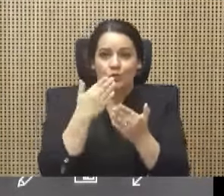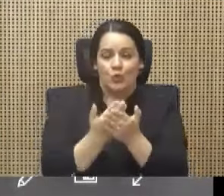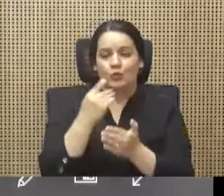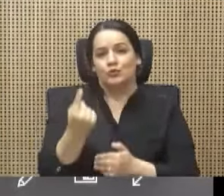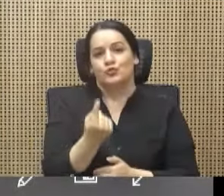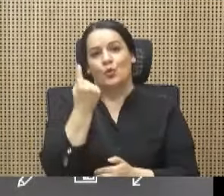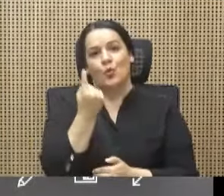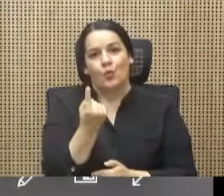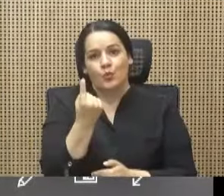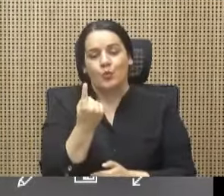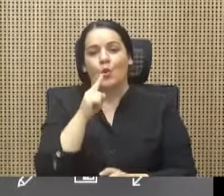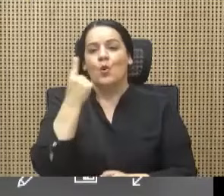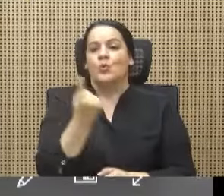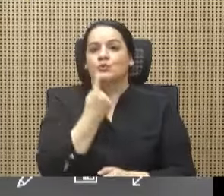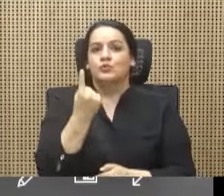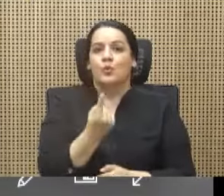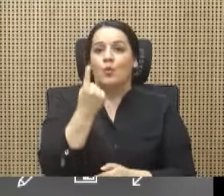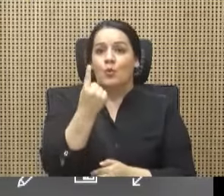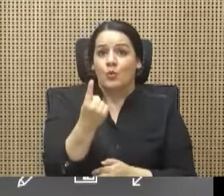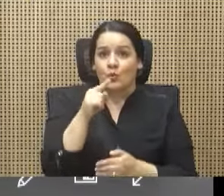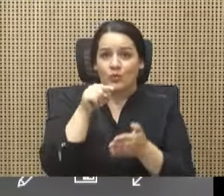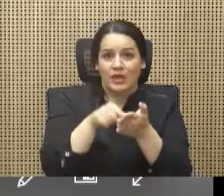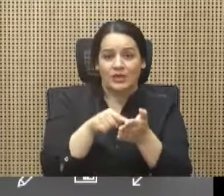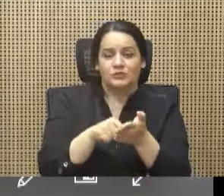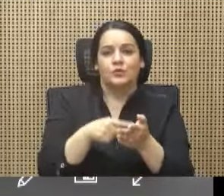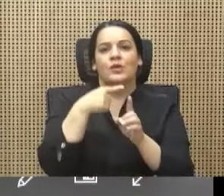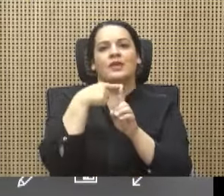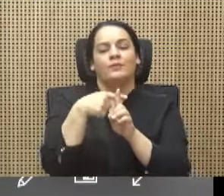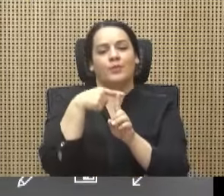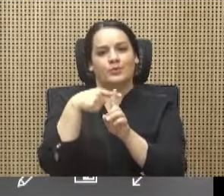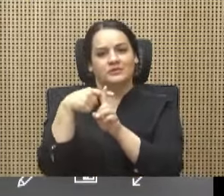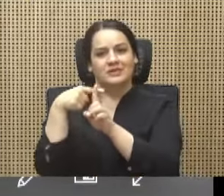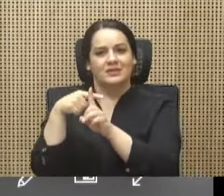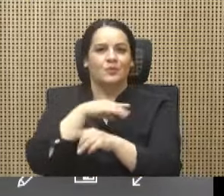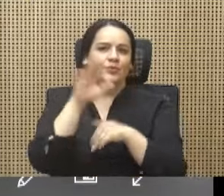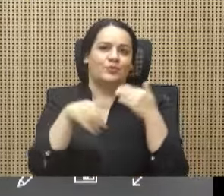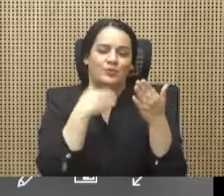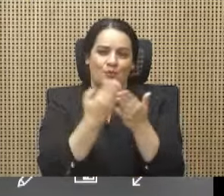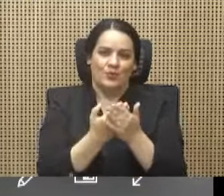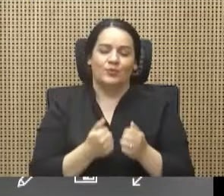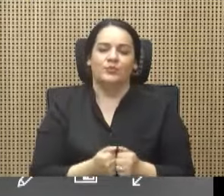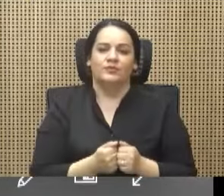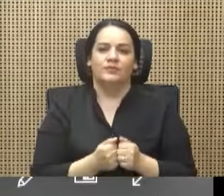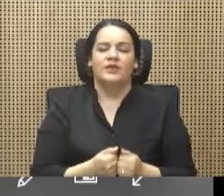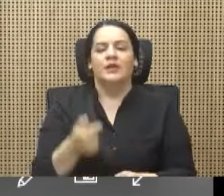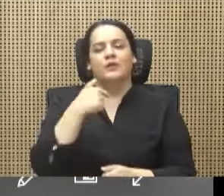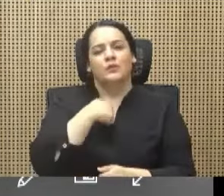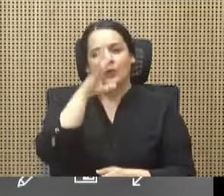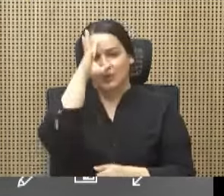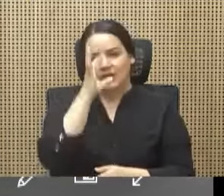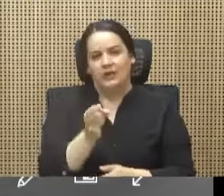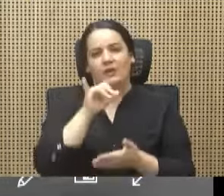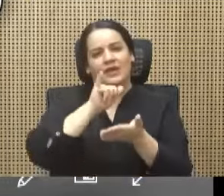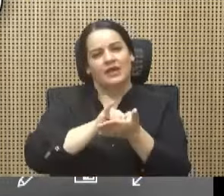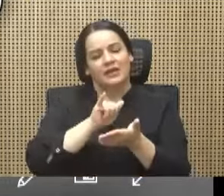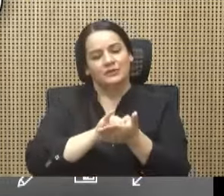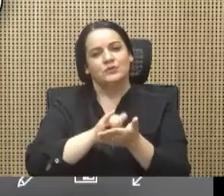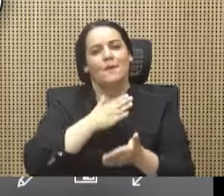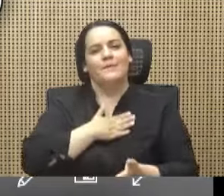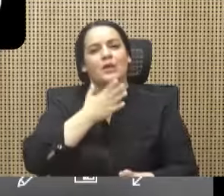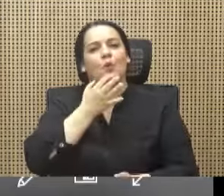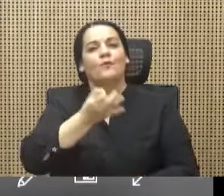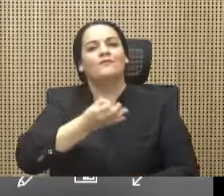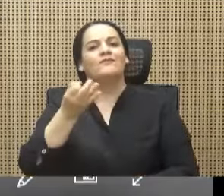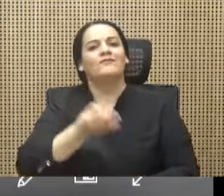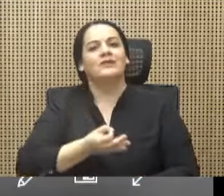uno, salvo uno de ellos, son positivos. Todos. Y yo creo que eso me reconfirma que